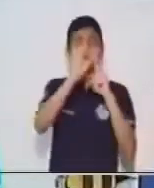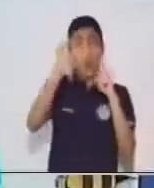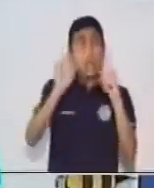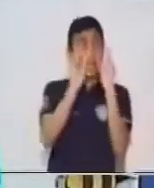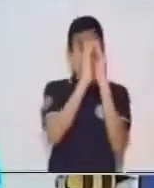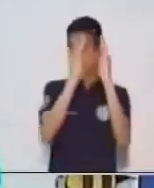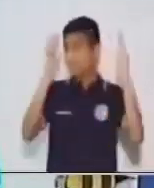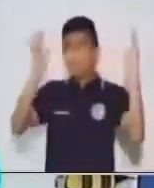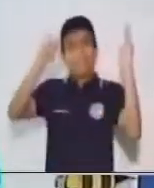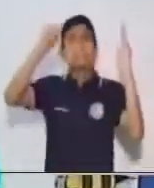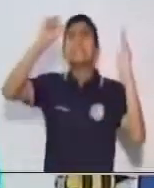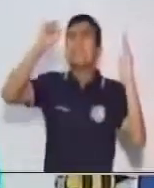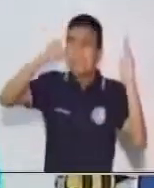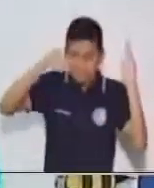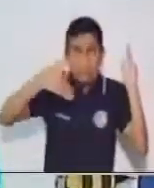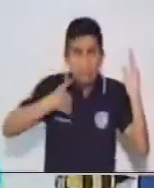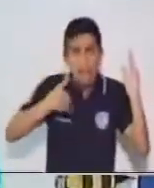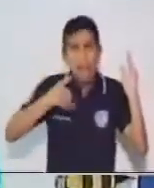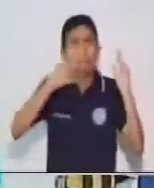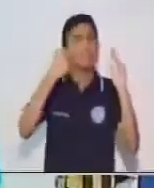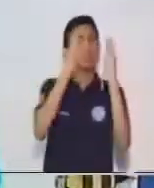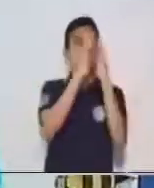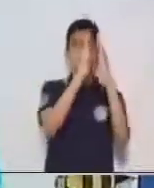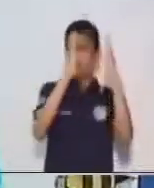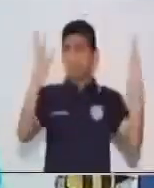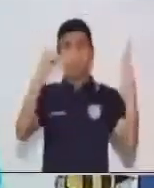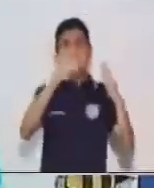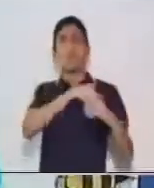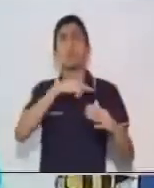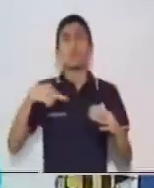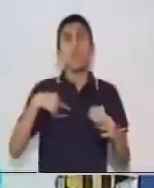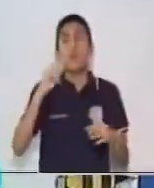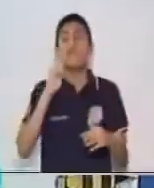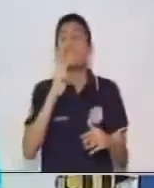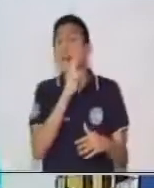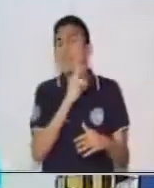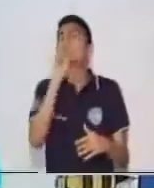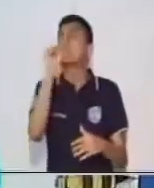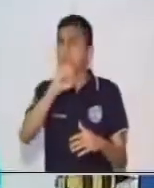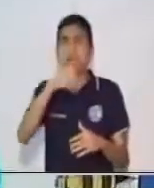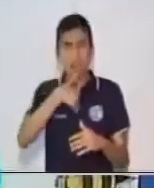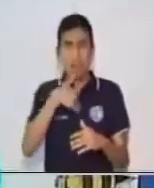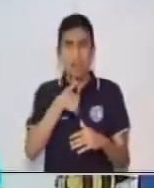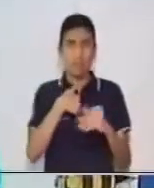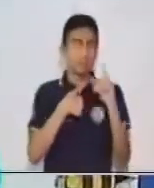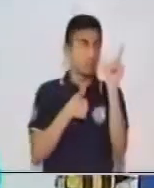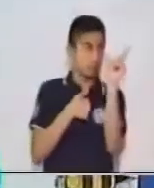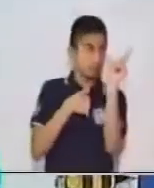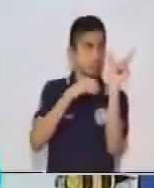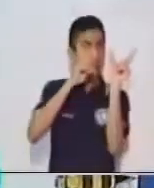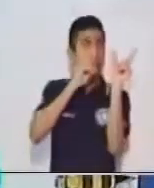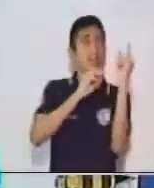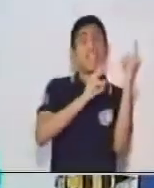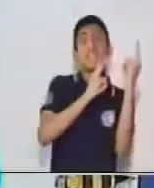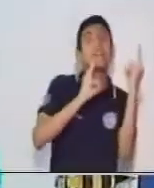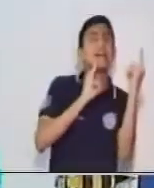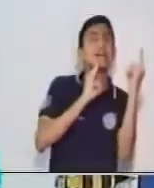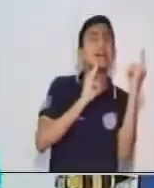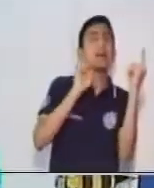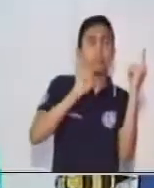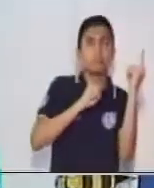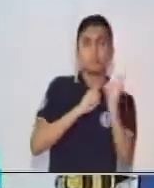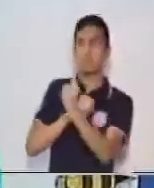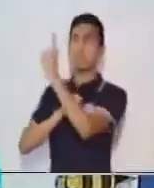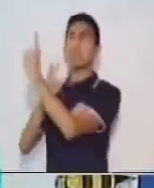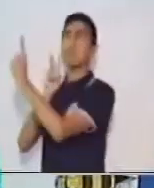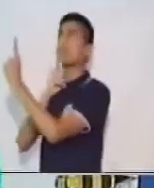existe, y en esta proposición existe, nuestro verbo, y en esta otra proposición también existe un verbo. Pero